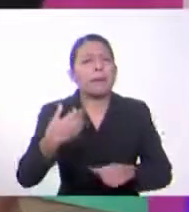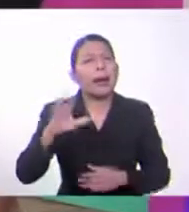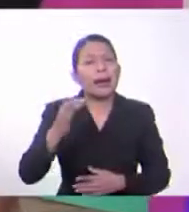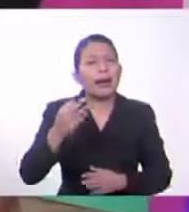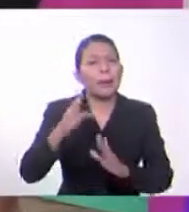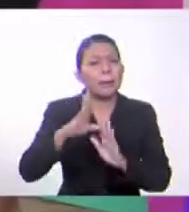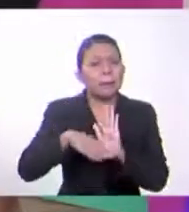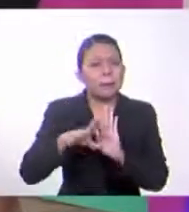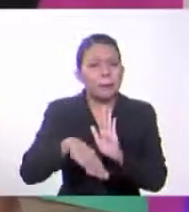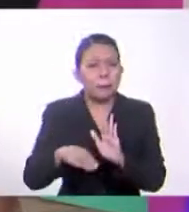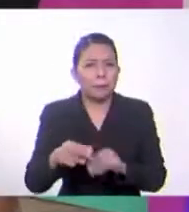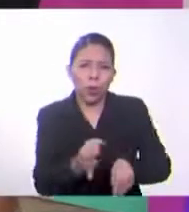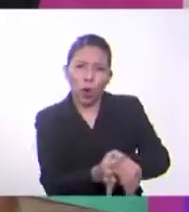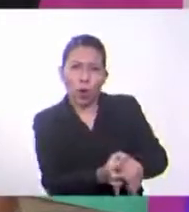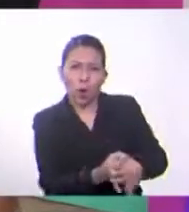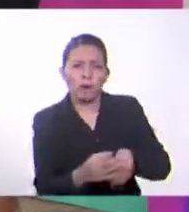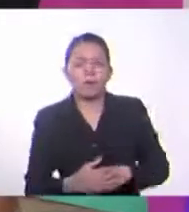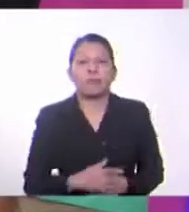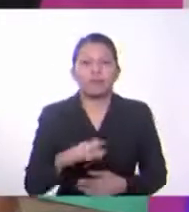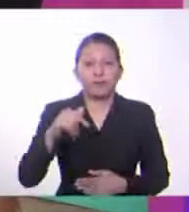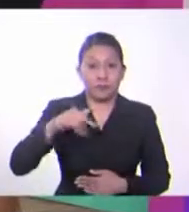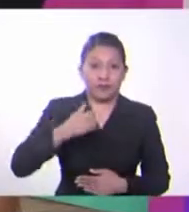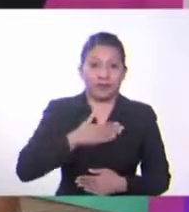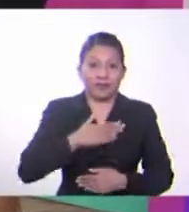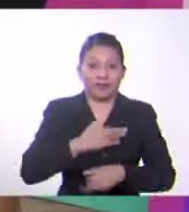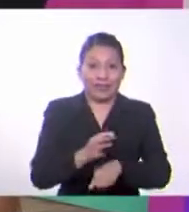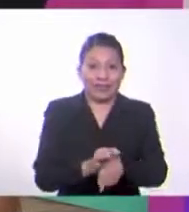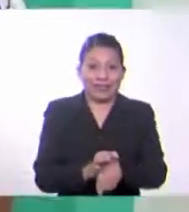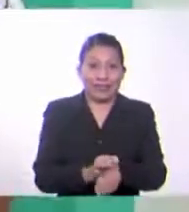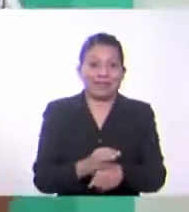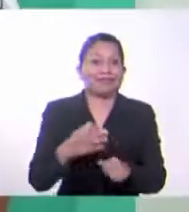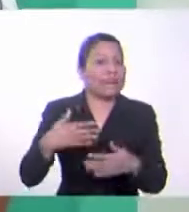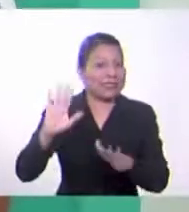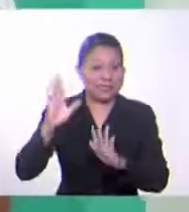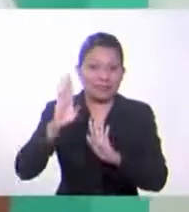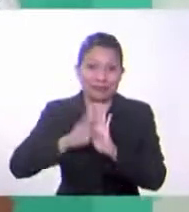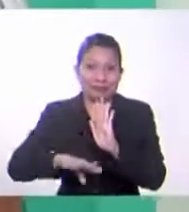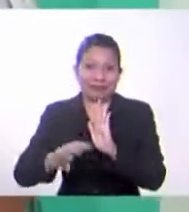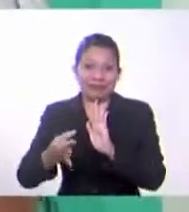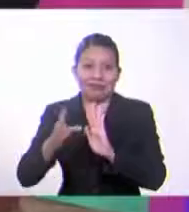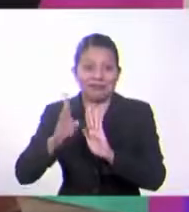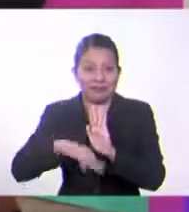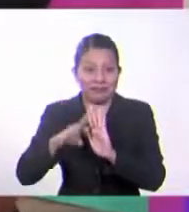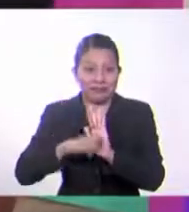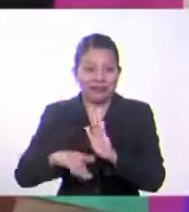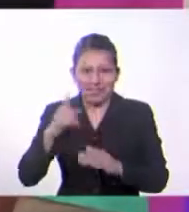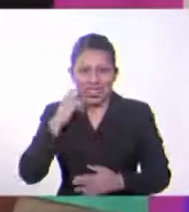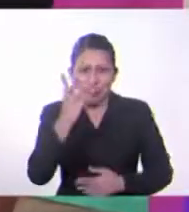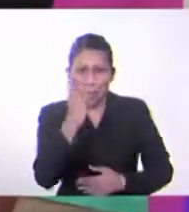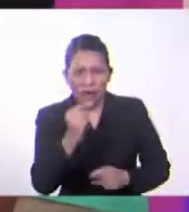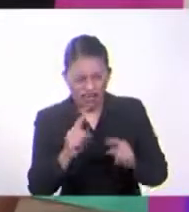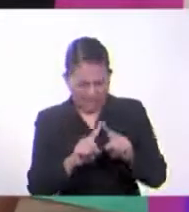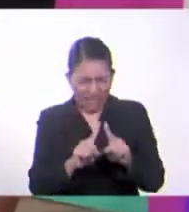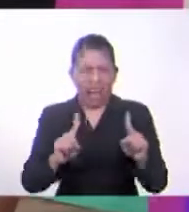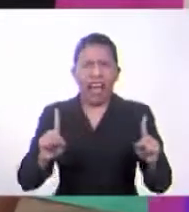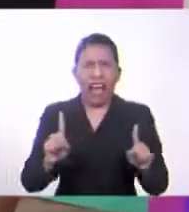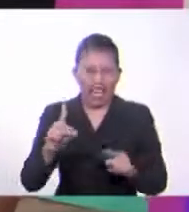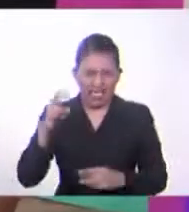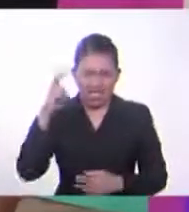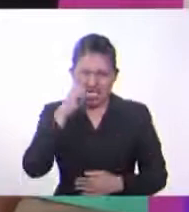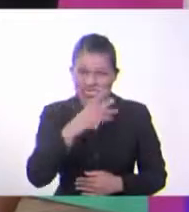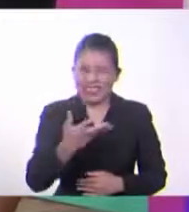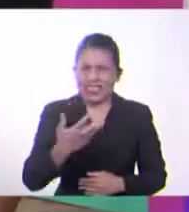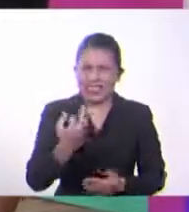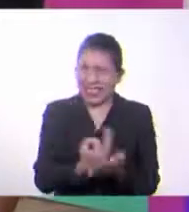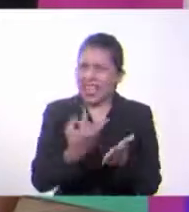Así es. Y en este caso, mi reloj resultó ser el más barato. Aún cuando el número era bastante grande, que en la entrada parecía que era el